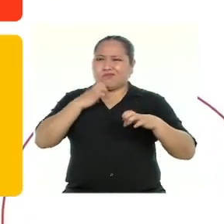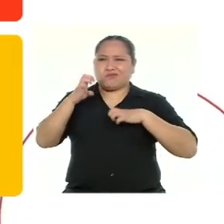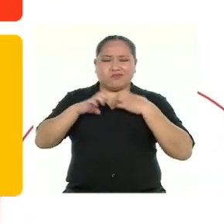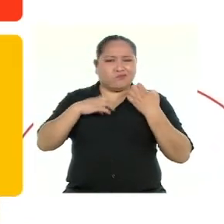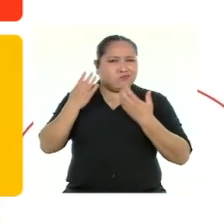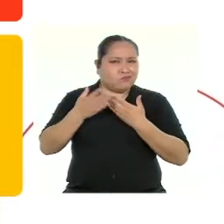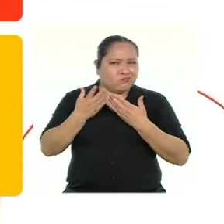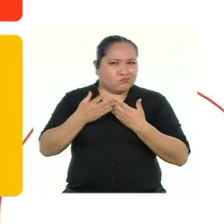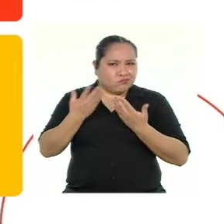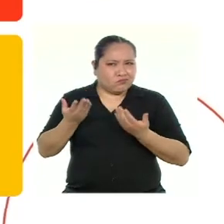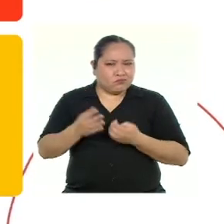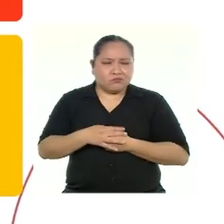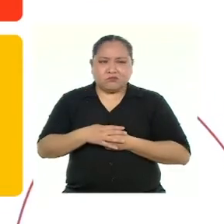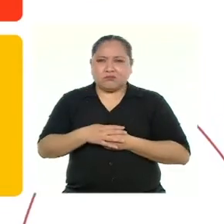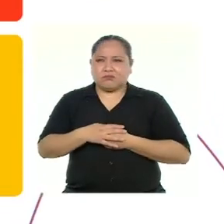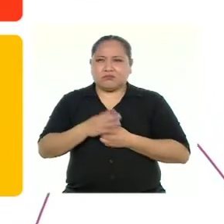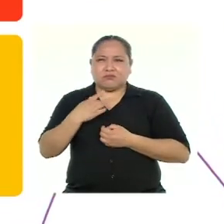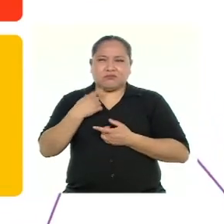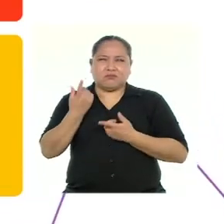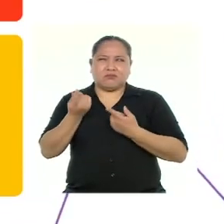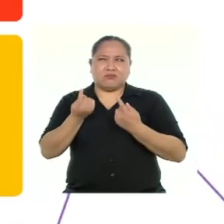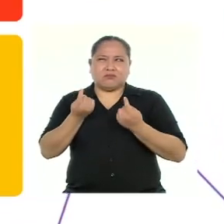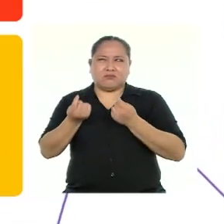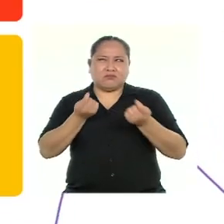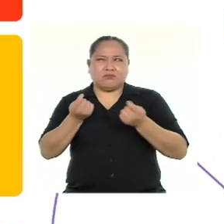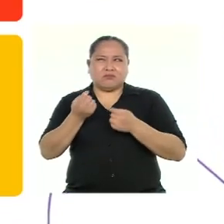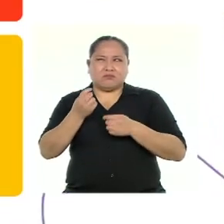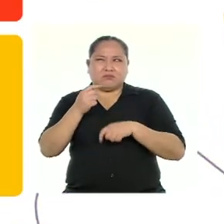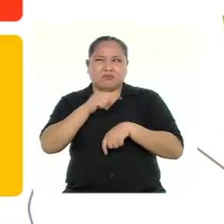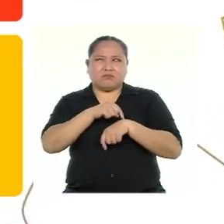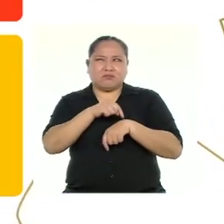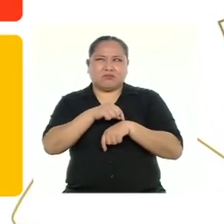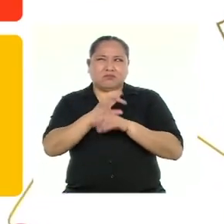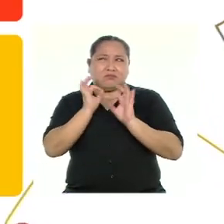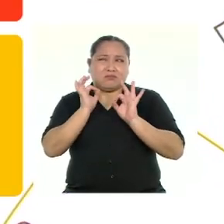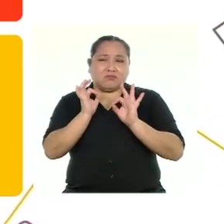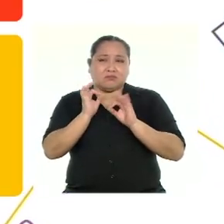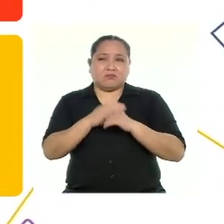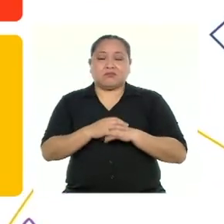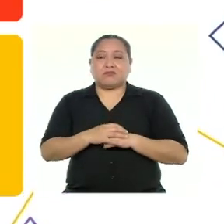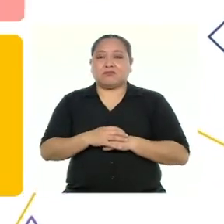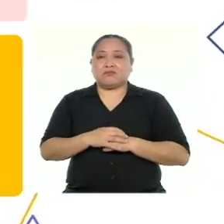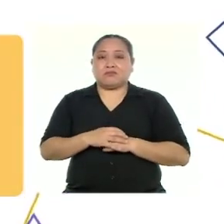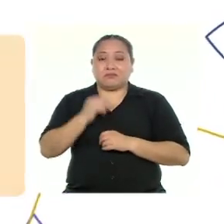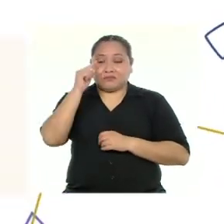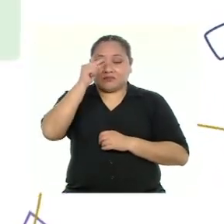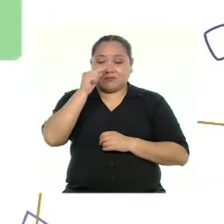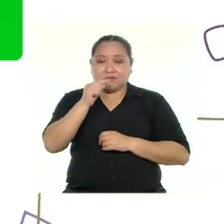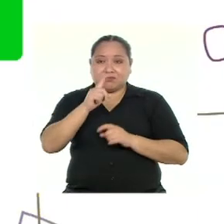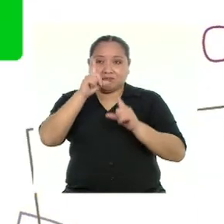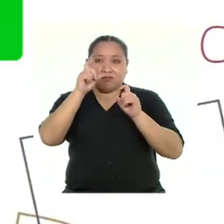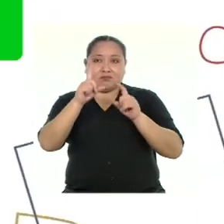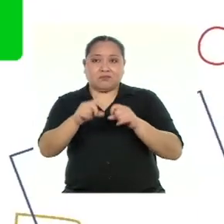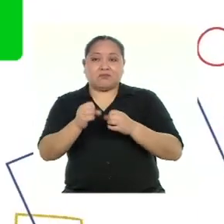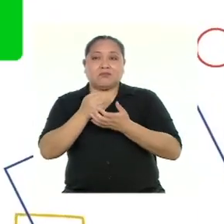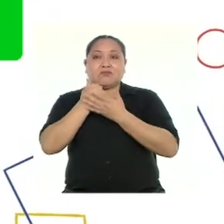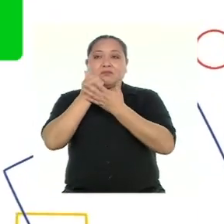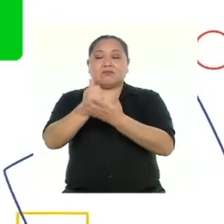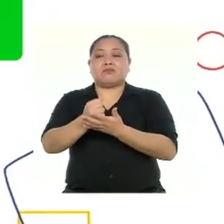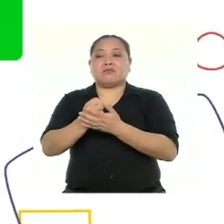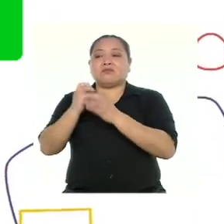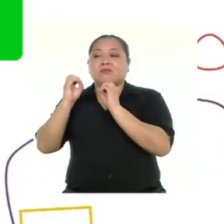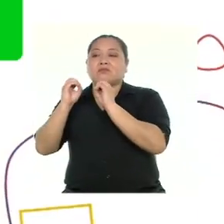facilidad? ¿O manejo bien mis tiempos? Hacernos las siguientes preguntas nos puede ayudar a conocer nuestras